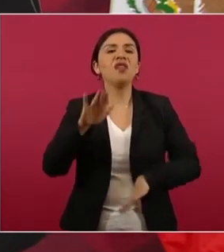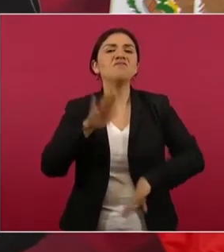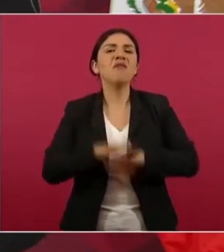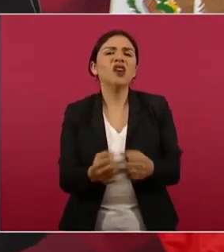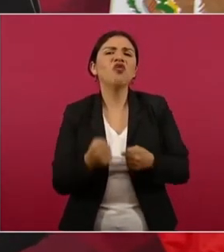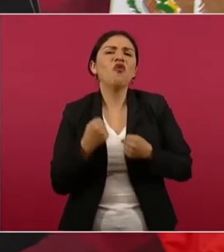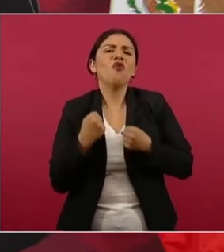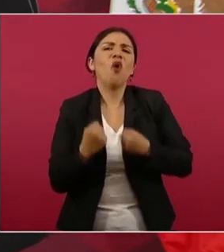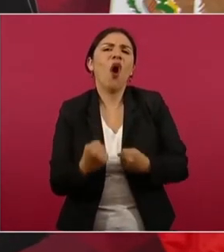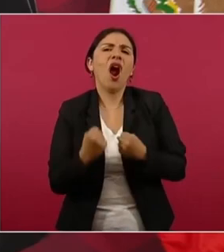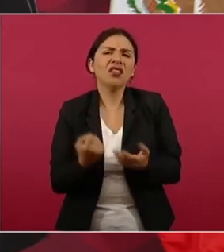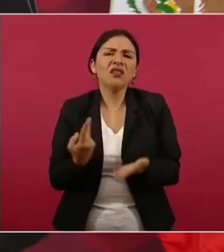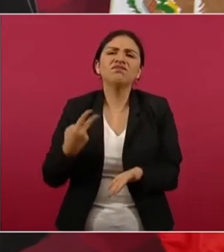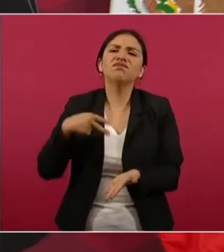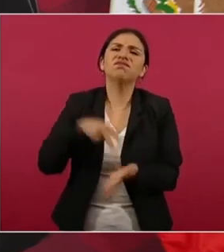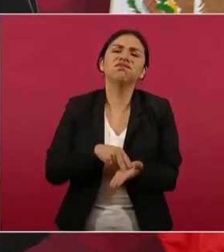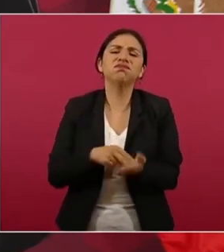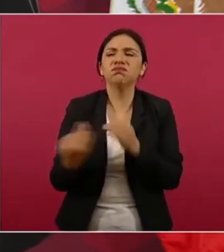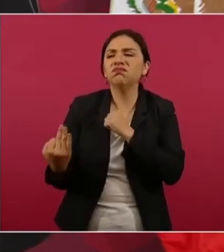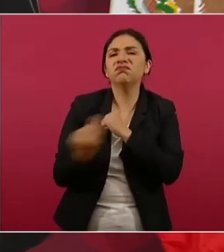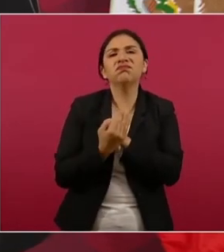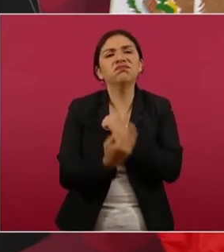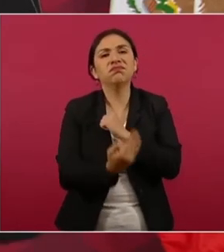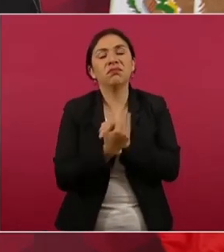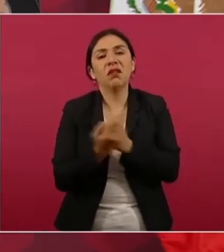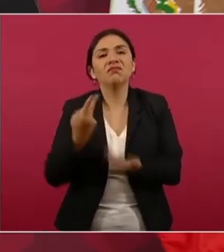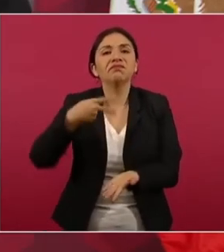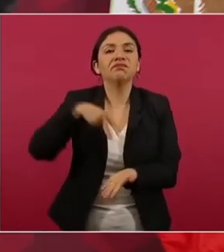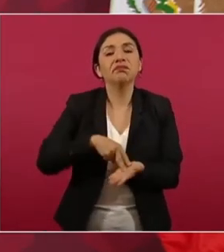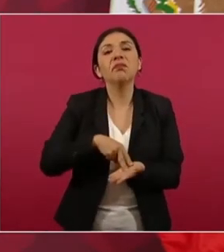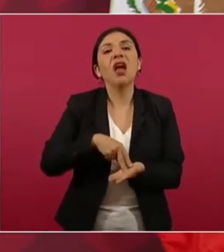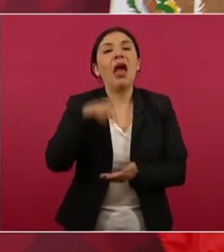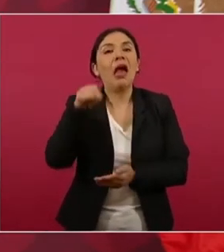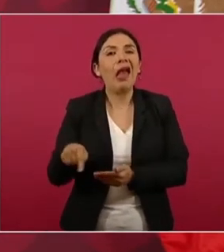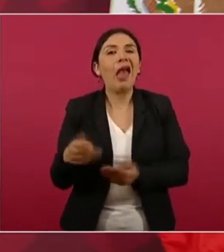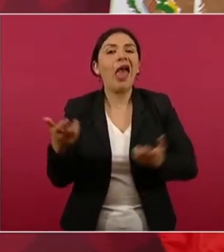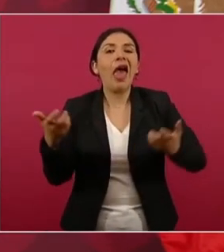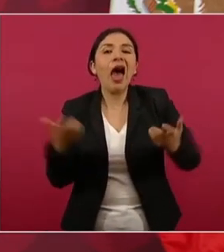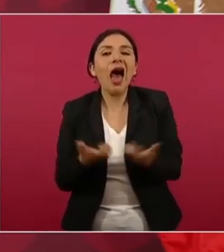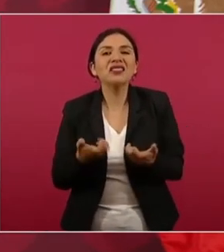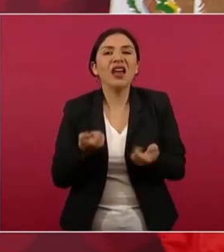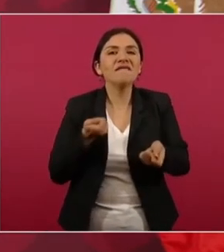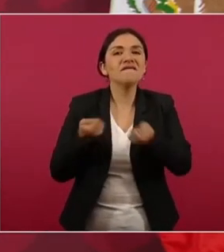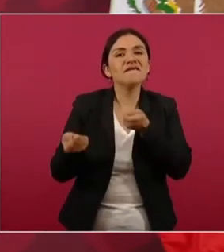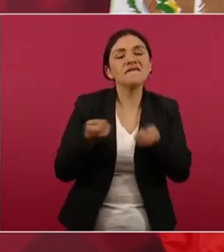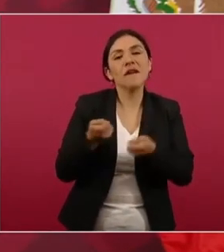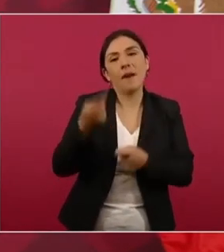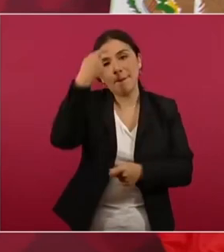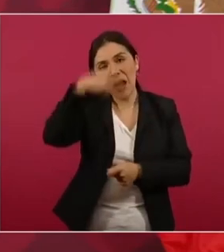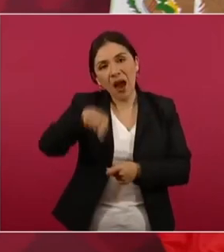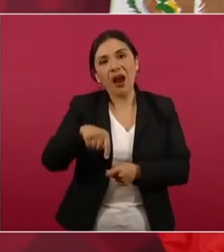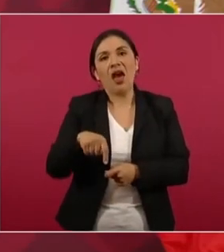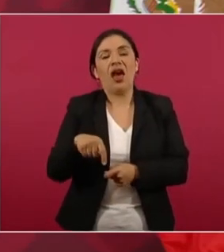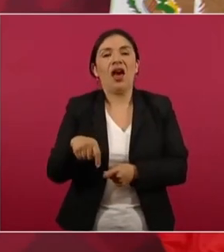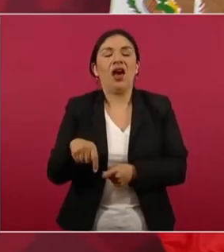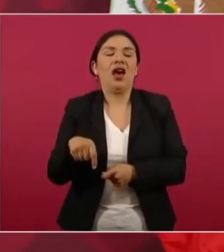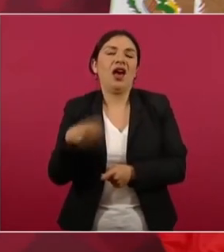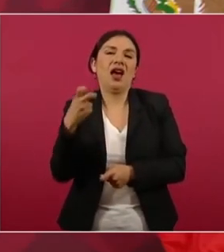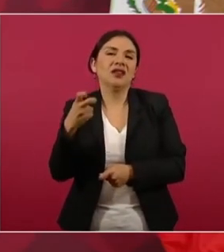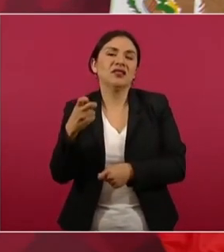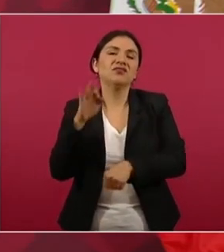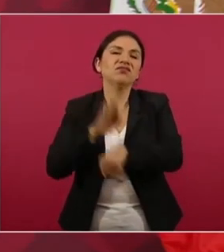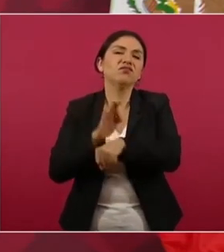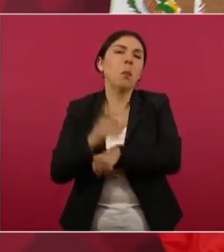fuerte para profundizar sobre esta política.